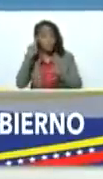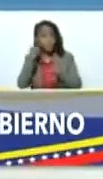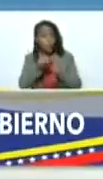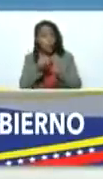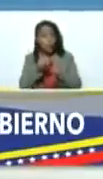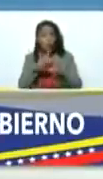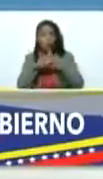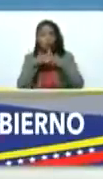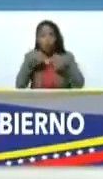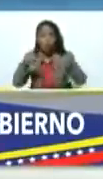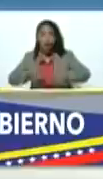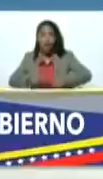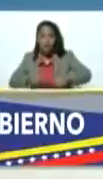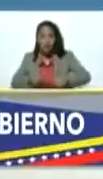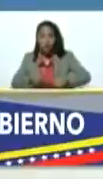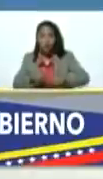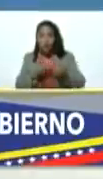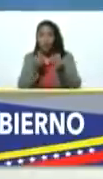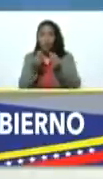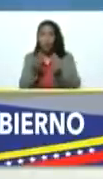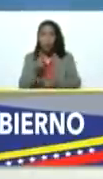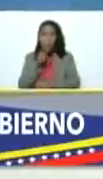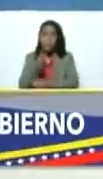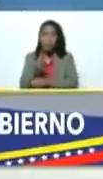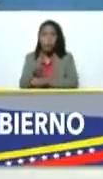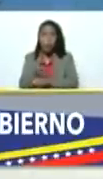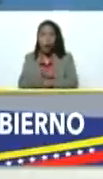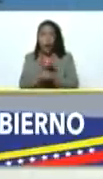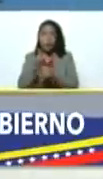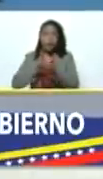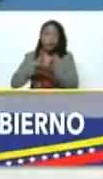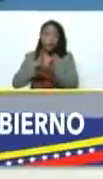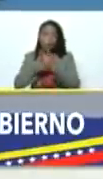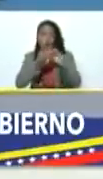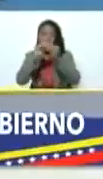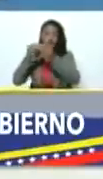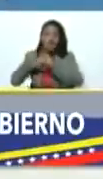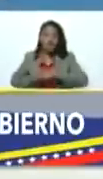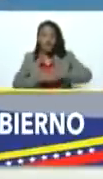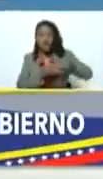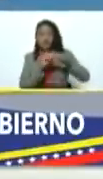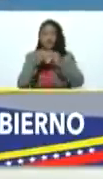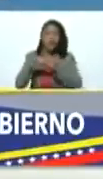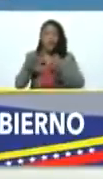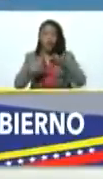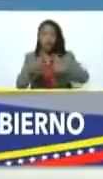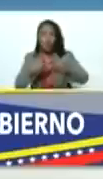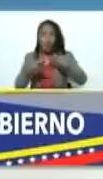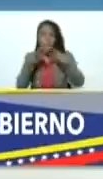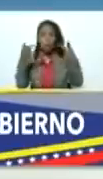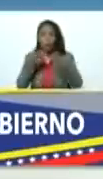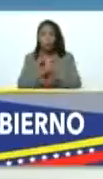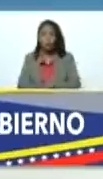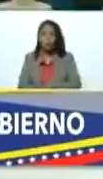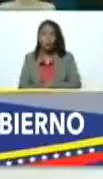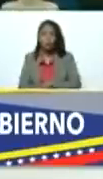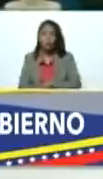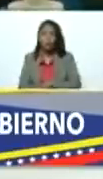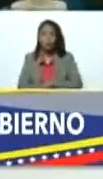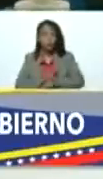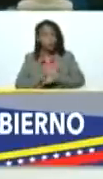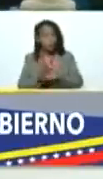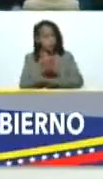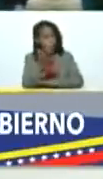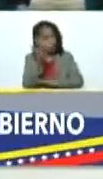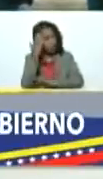todos los esfuerzos y todos los recursos financieros a recuperar las capacidades de los servicios públicos. Bueno, ya usted conoce